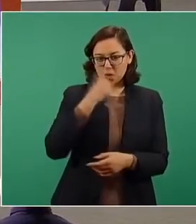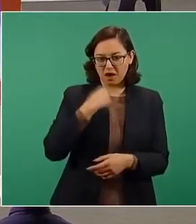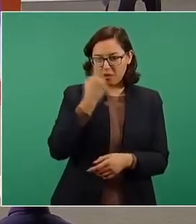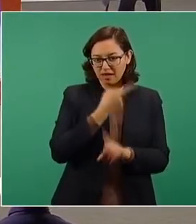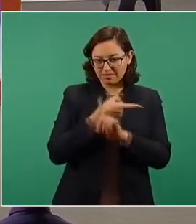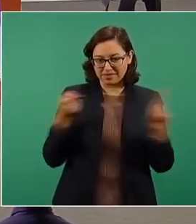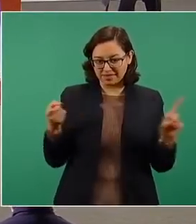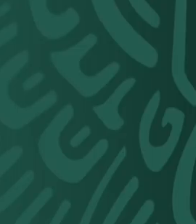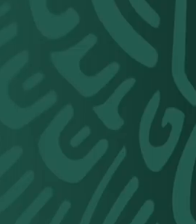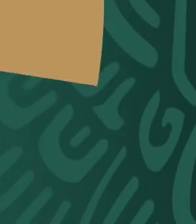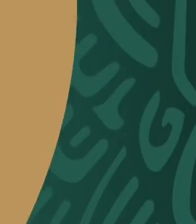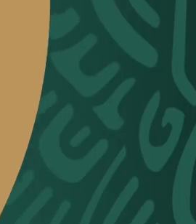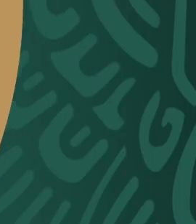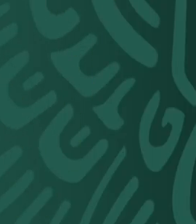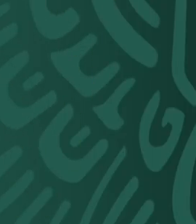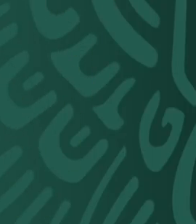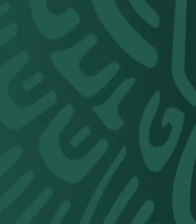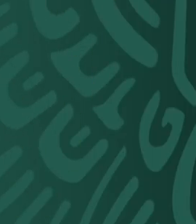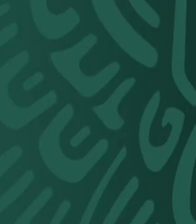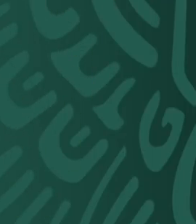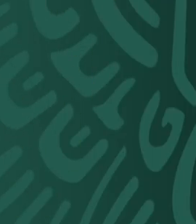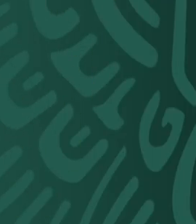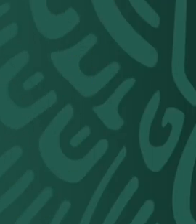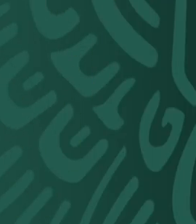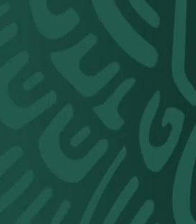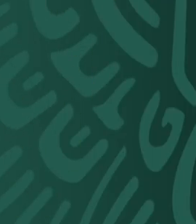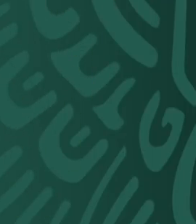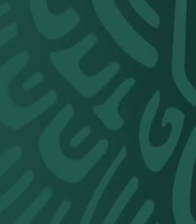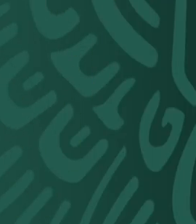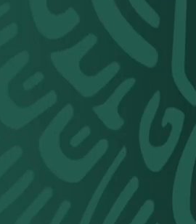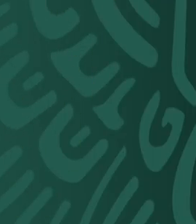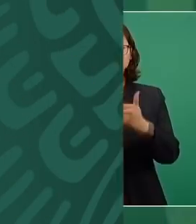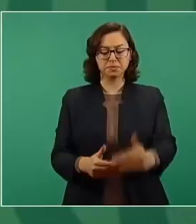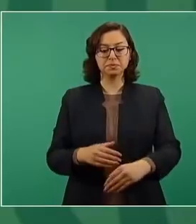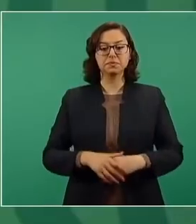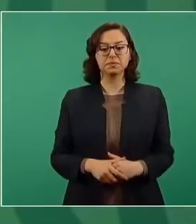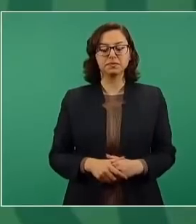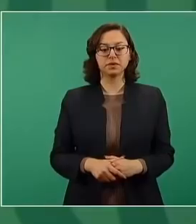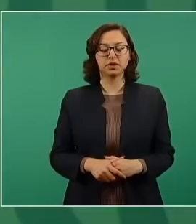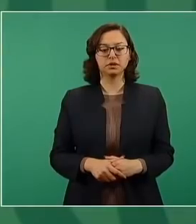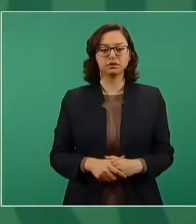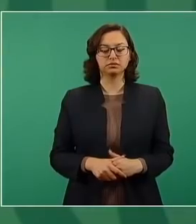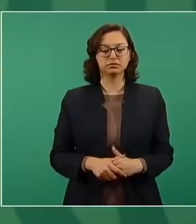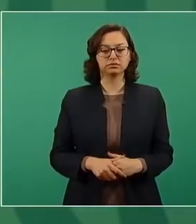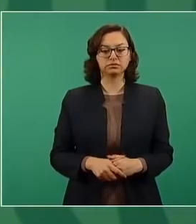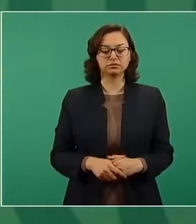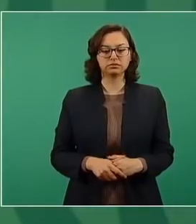Alcocer, y el canciller Marcelo Ebrard, rindieron un informe sobre el proceso de vacunación. Ayer